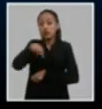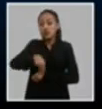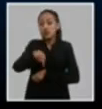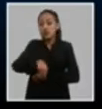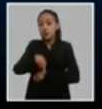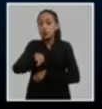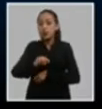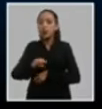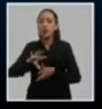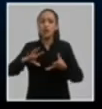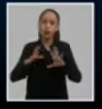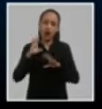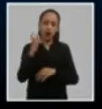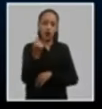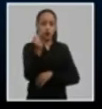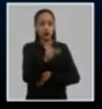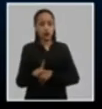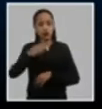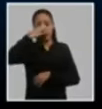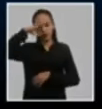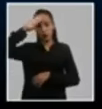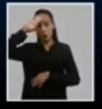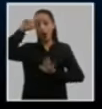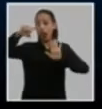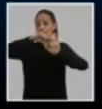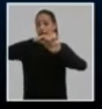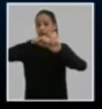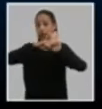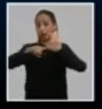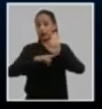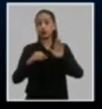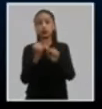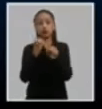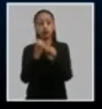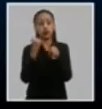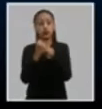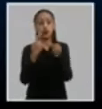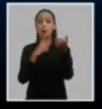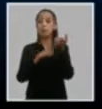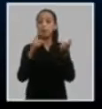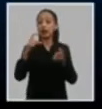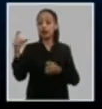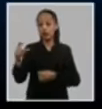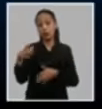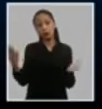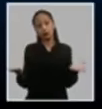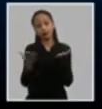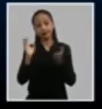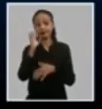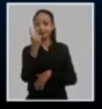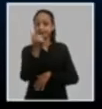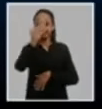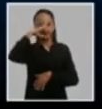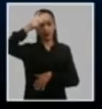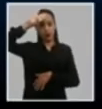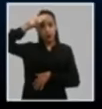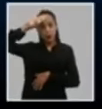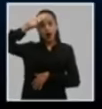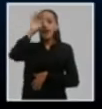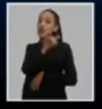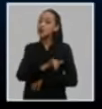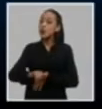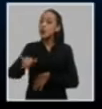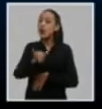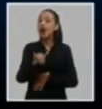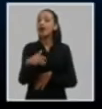conceptualización del modelo económico y social los lineamientos de trabajo del partido para la economía y la nación cubana y